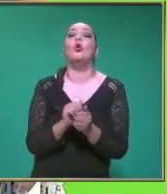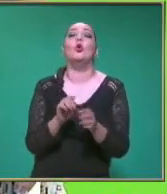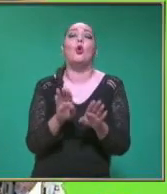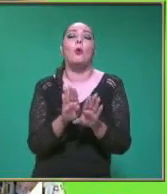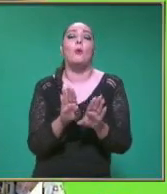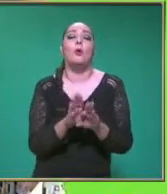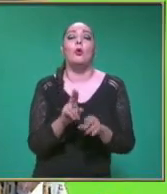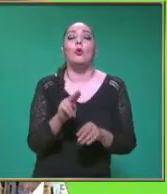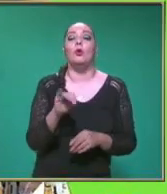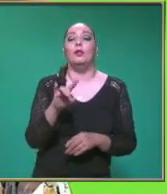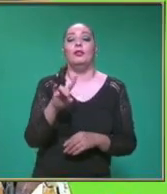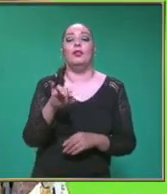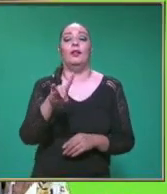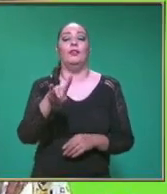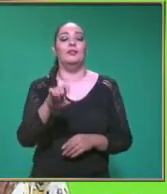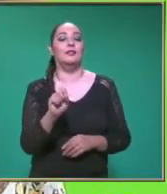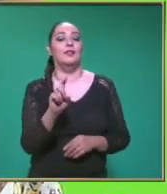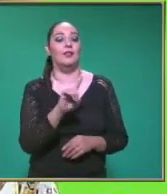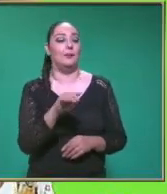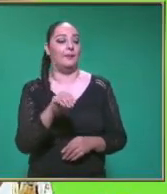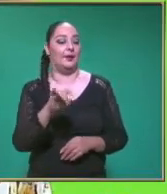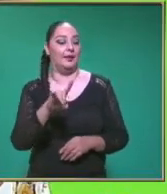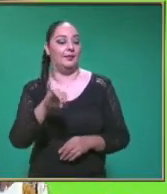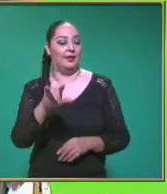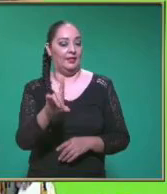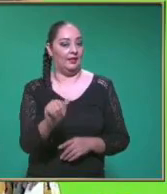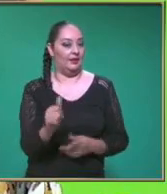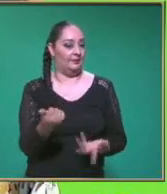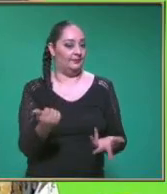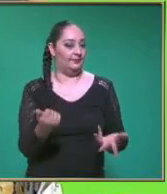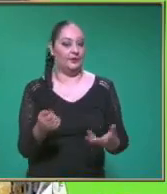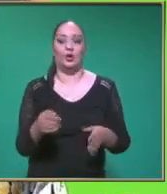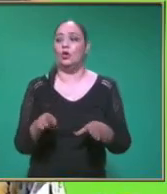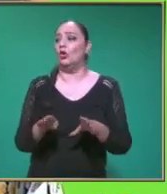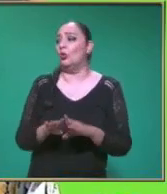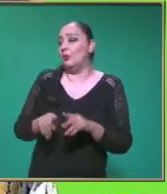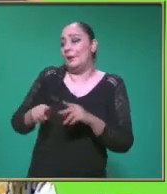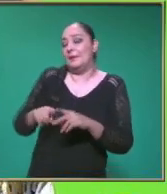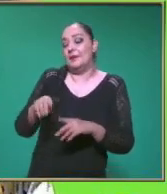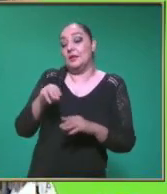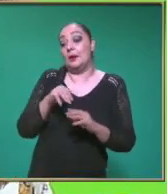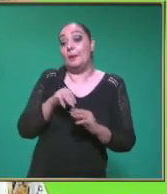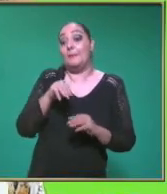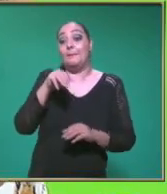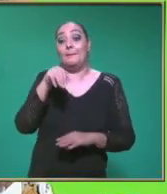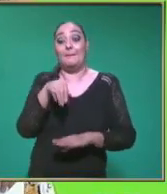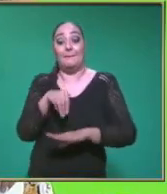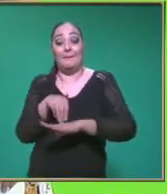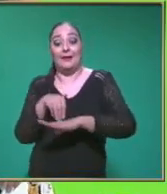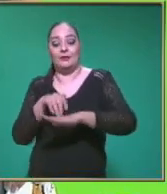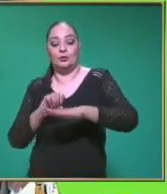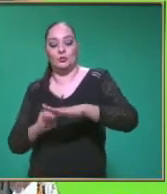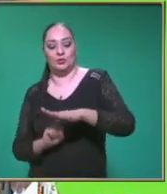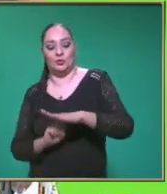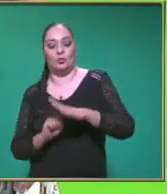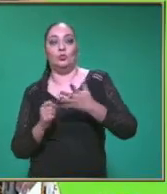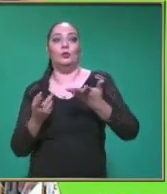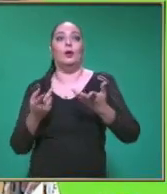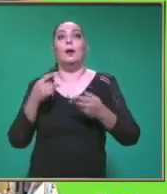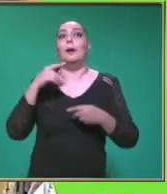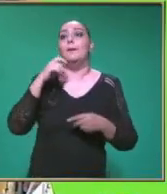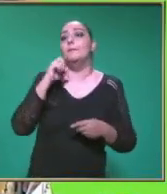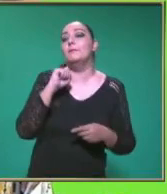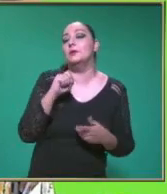unidades De medida ¿De dónde surgen Los metros por segundo En la parte De arriba De nuestra división? Pues de esta